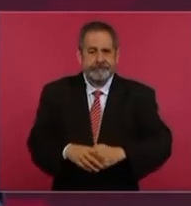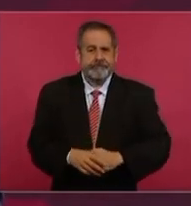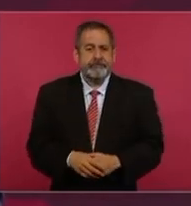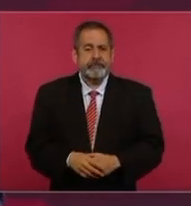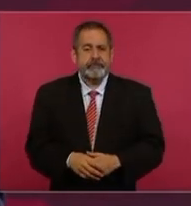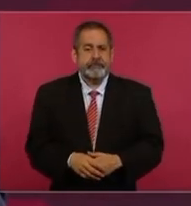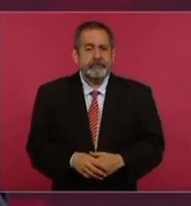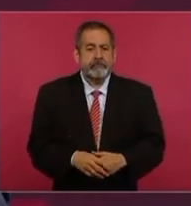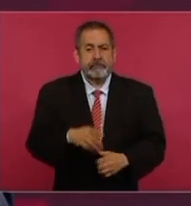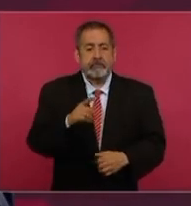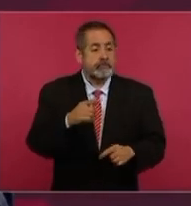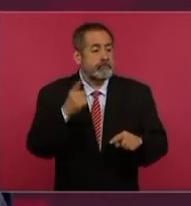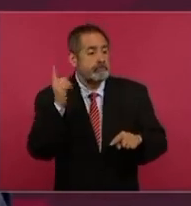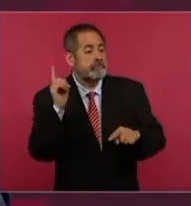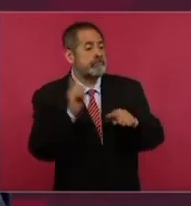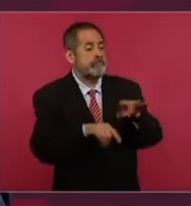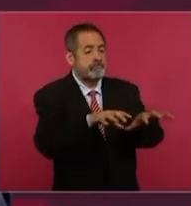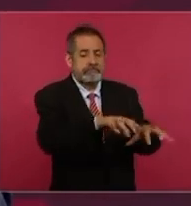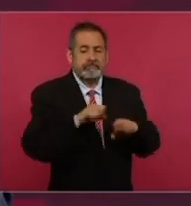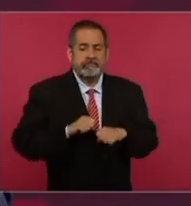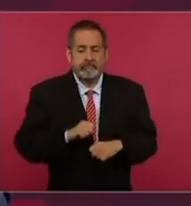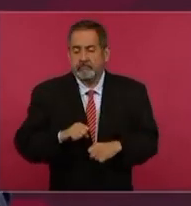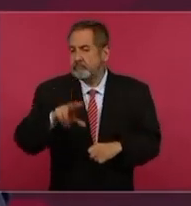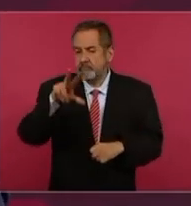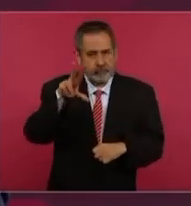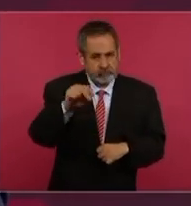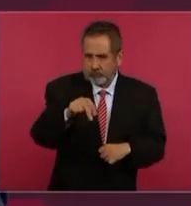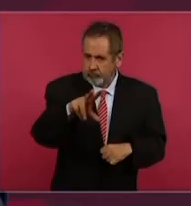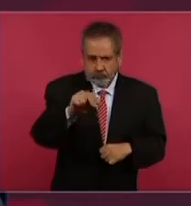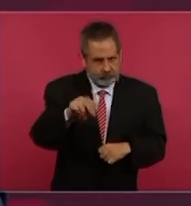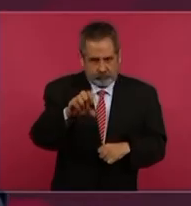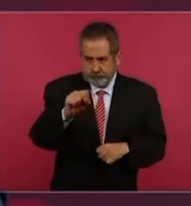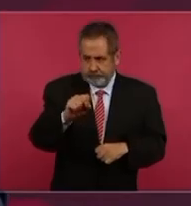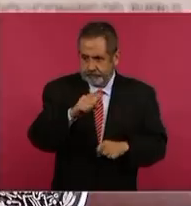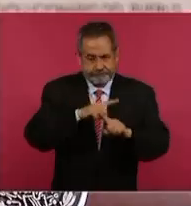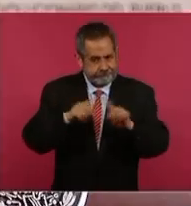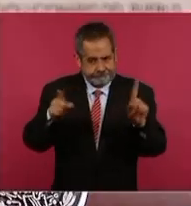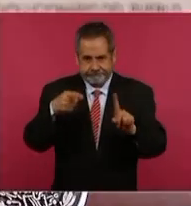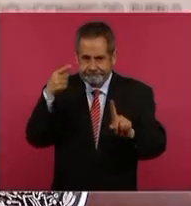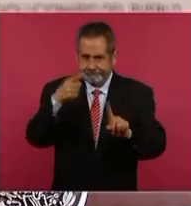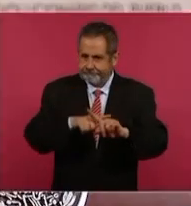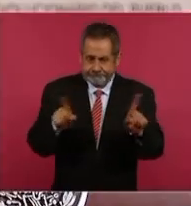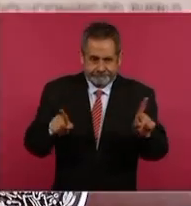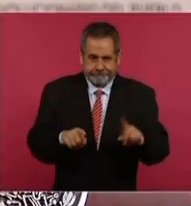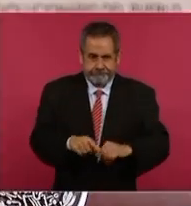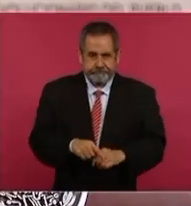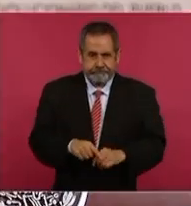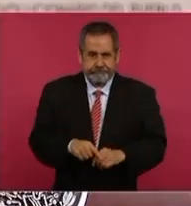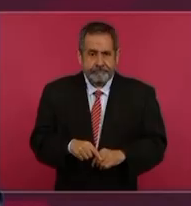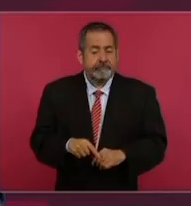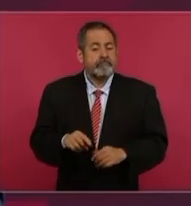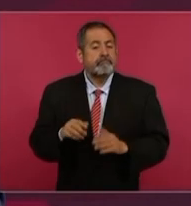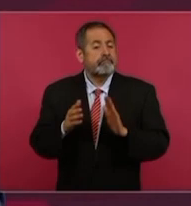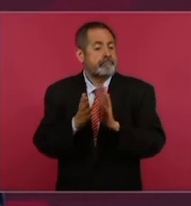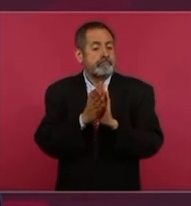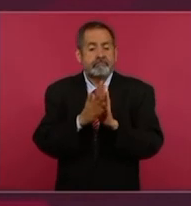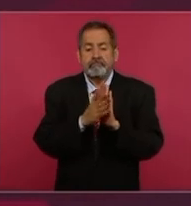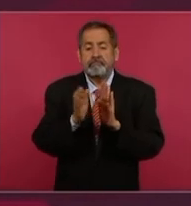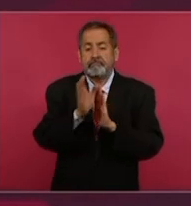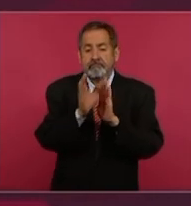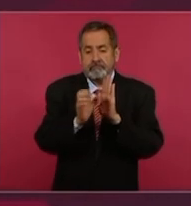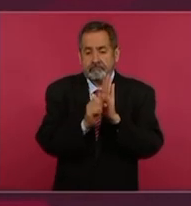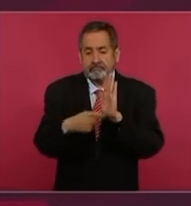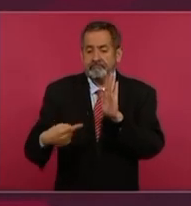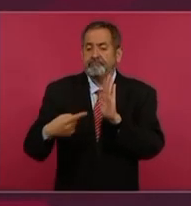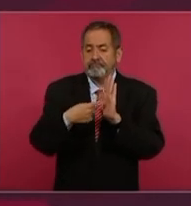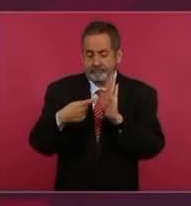no es expropiación, está en